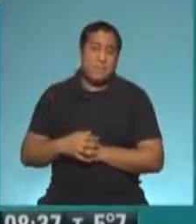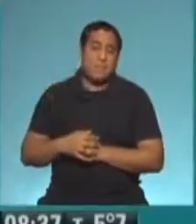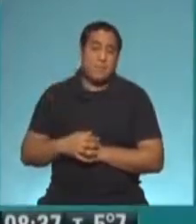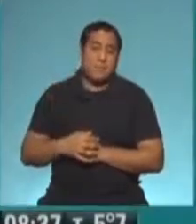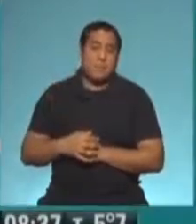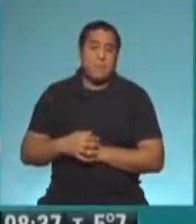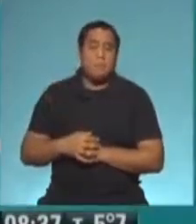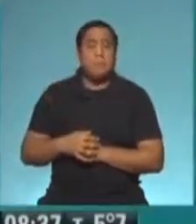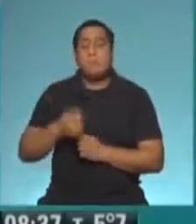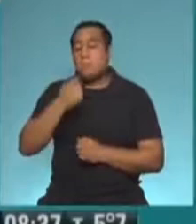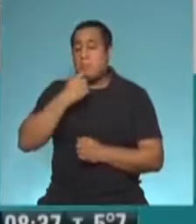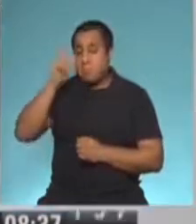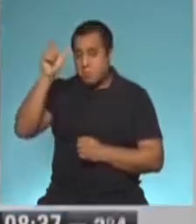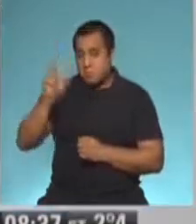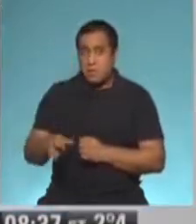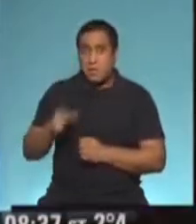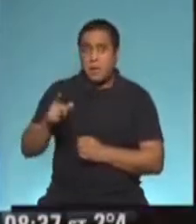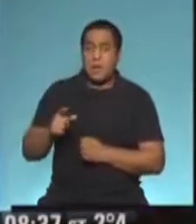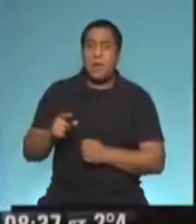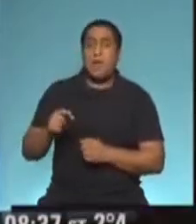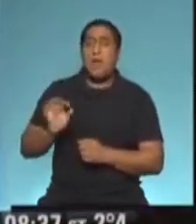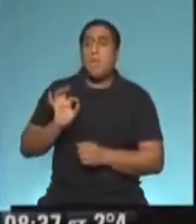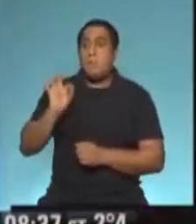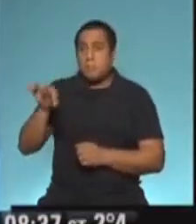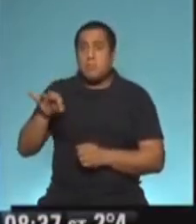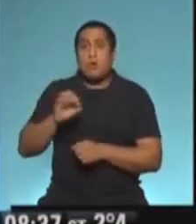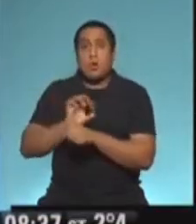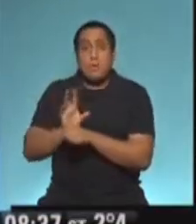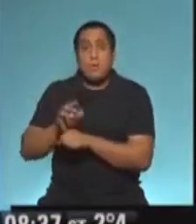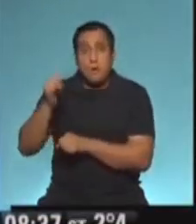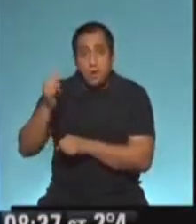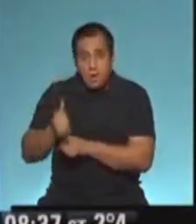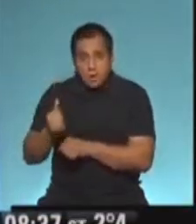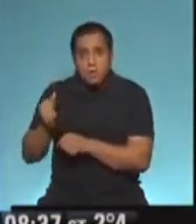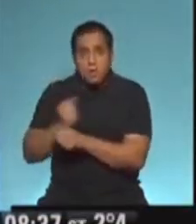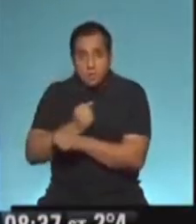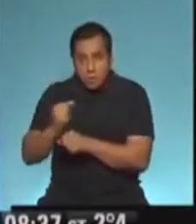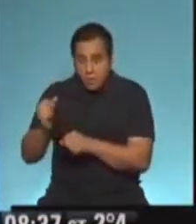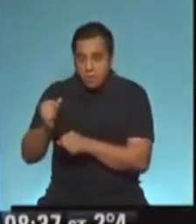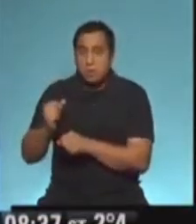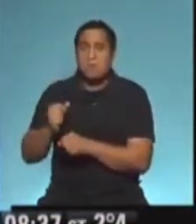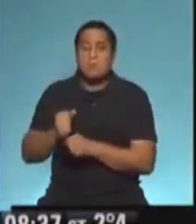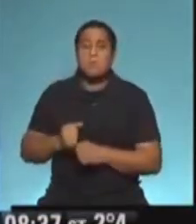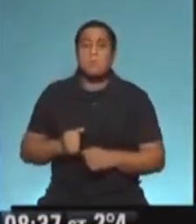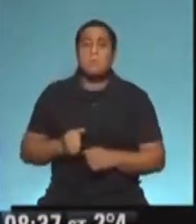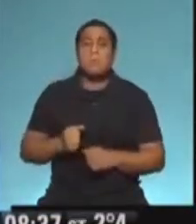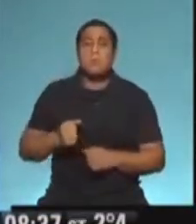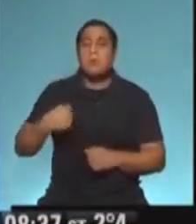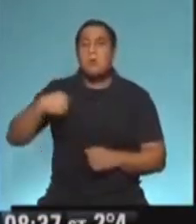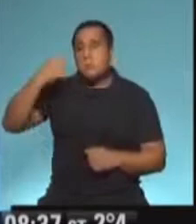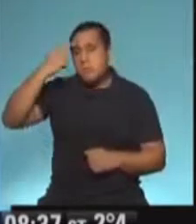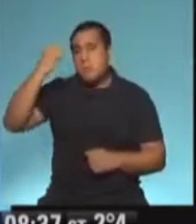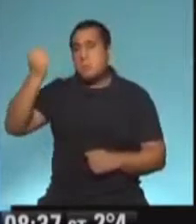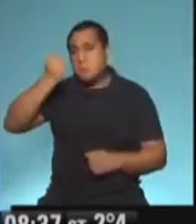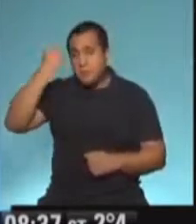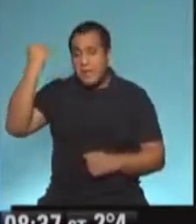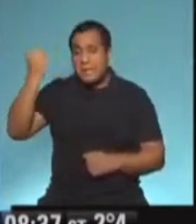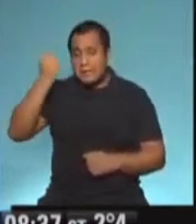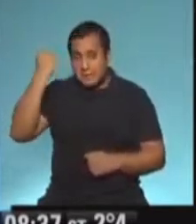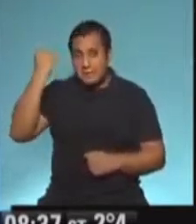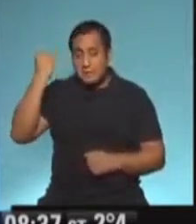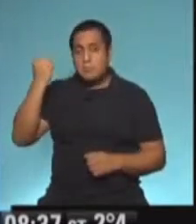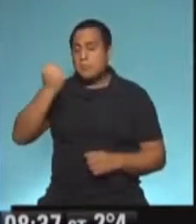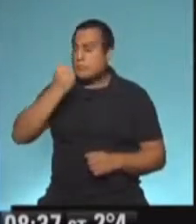alguien que transita la enfermedad, me parece importantísimo para que